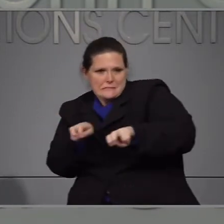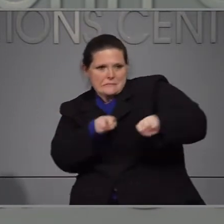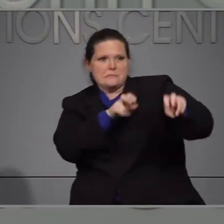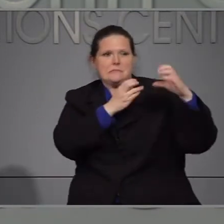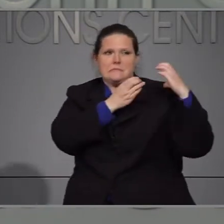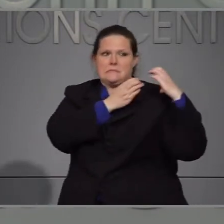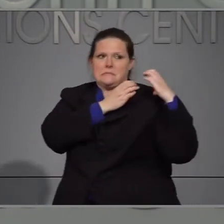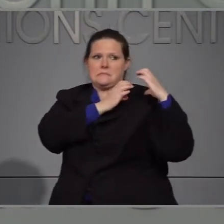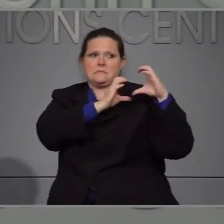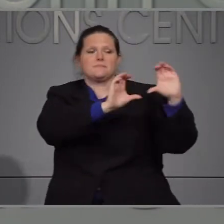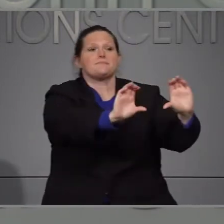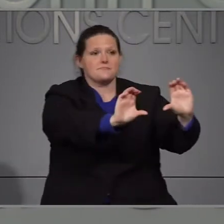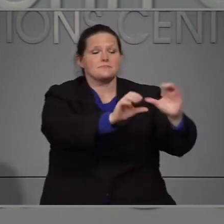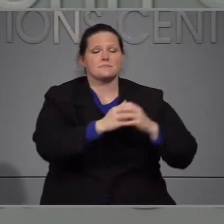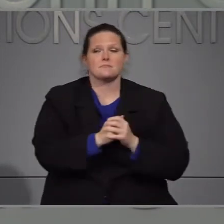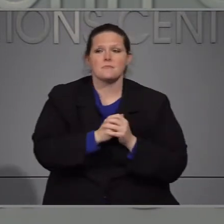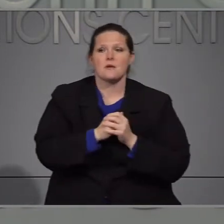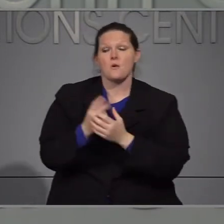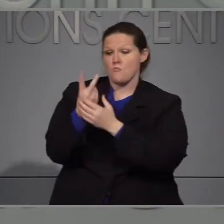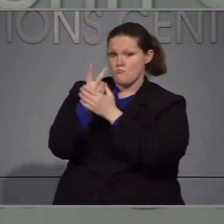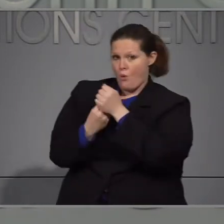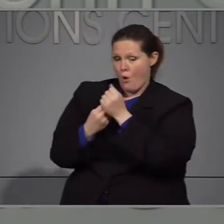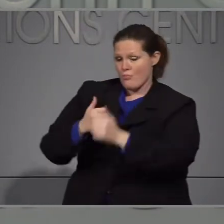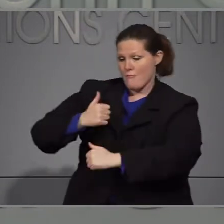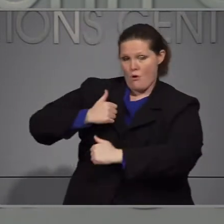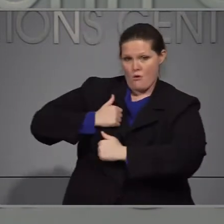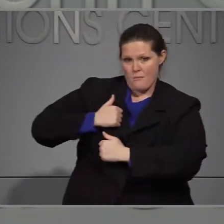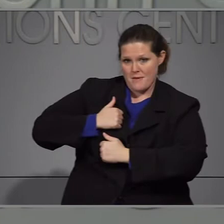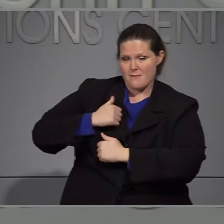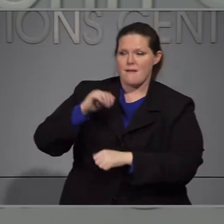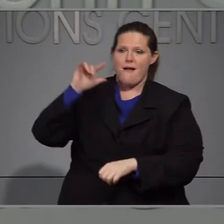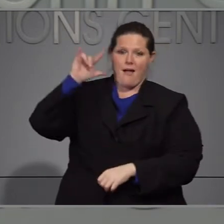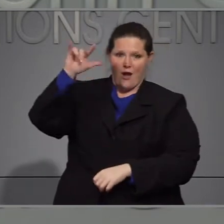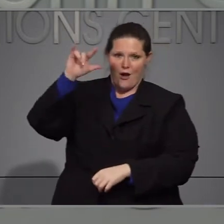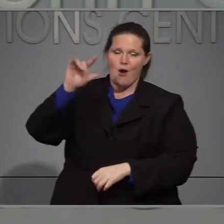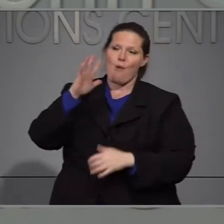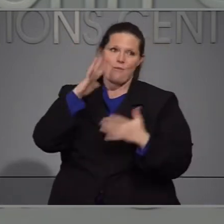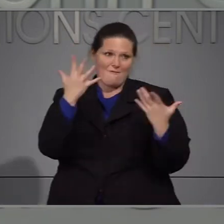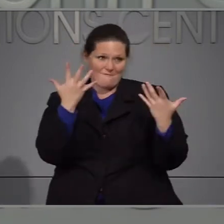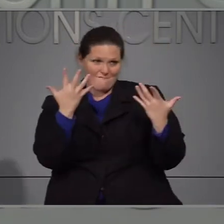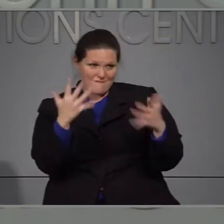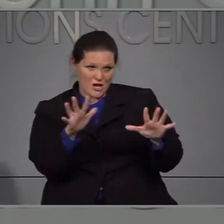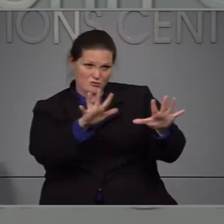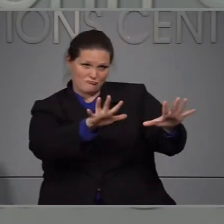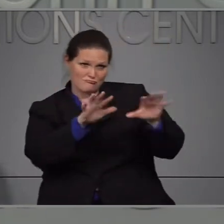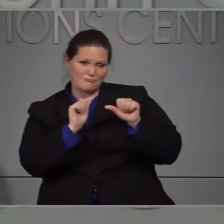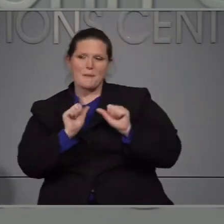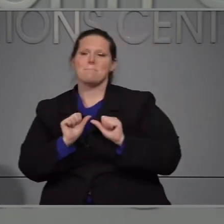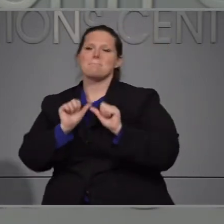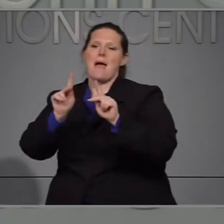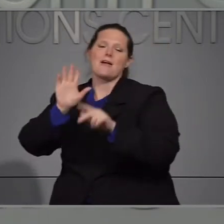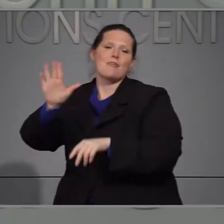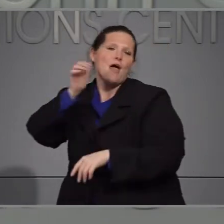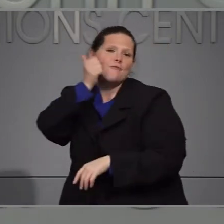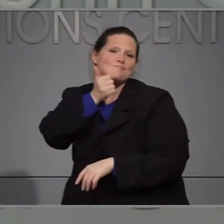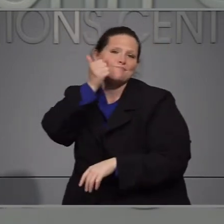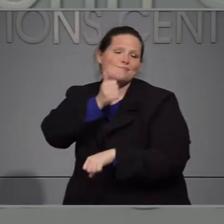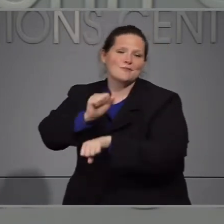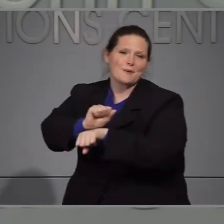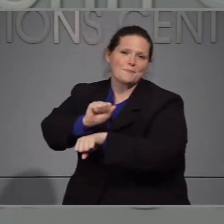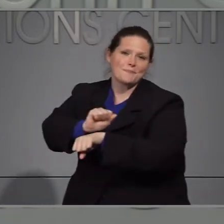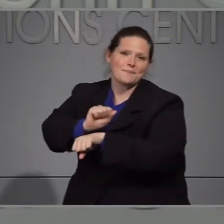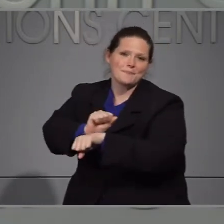condiciones para cuando la Guardia se retire al final de la semana casi todos los hombres y las mujeres de la Guardia